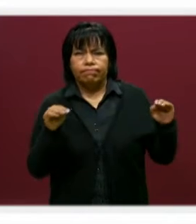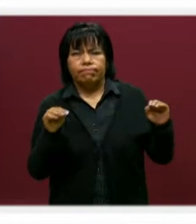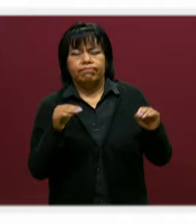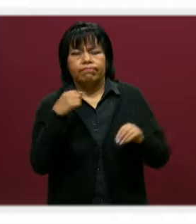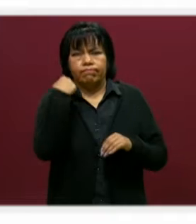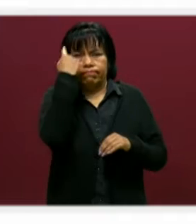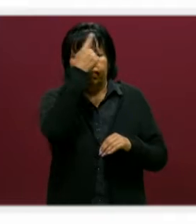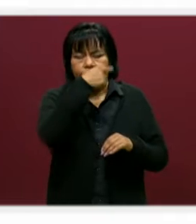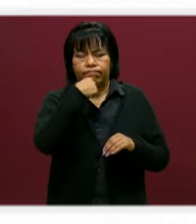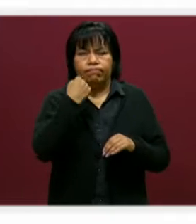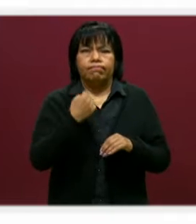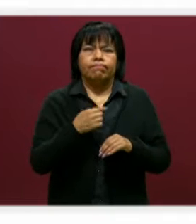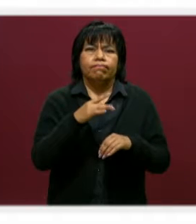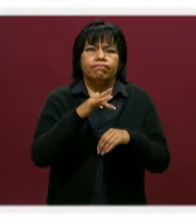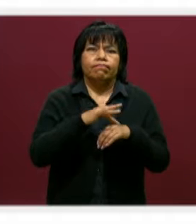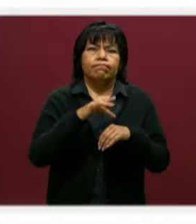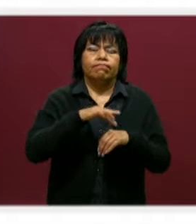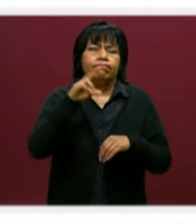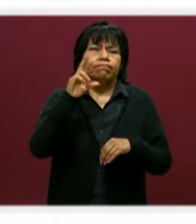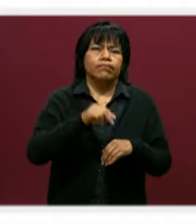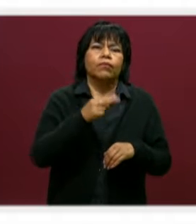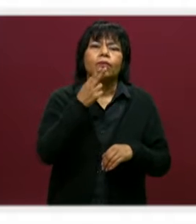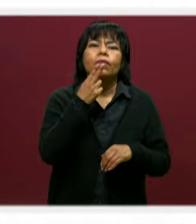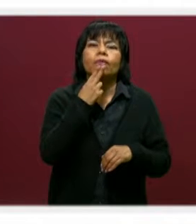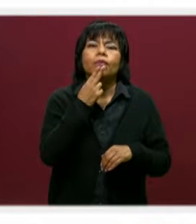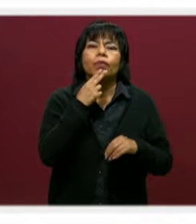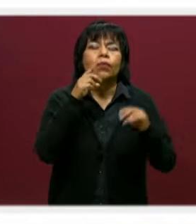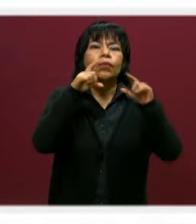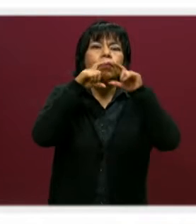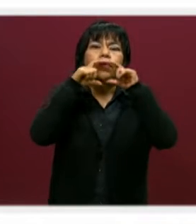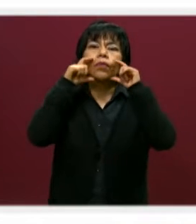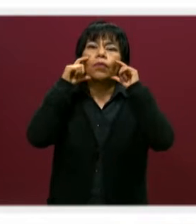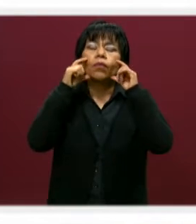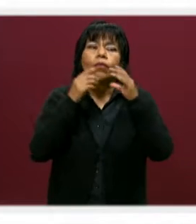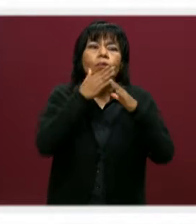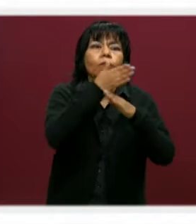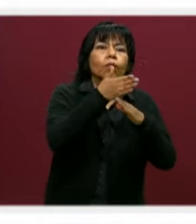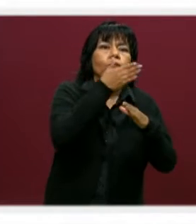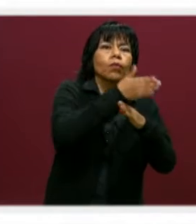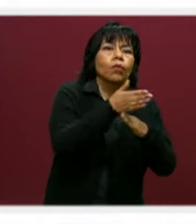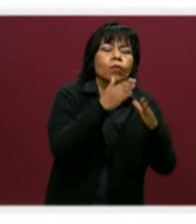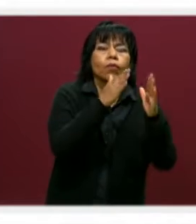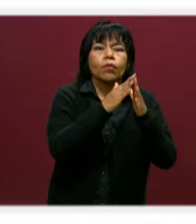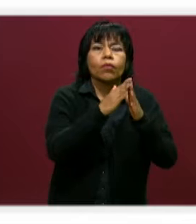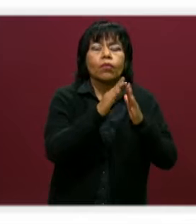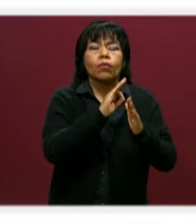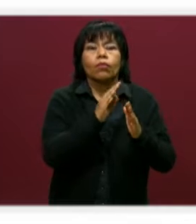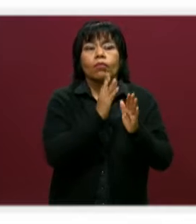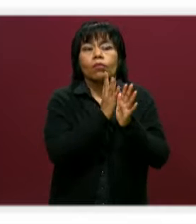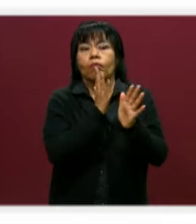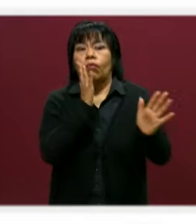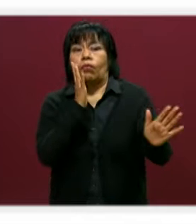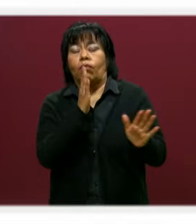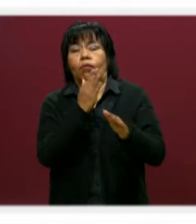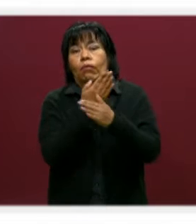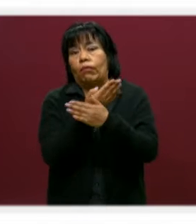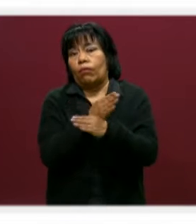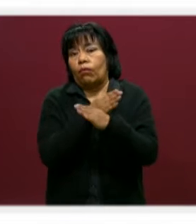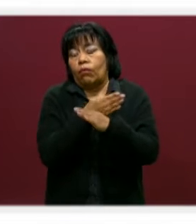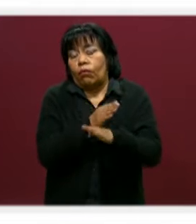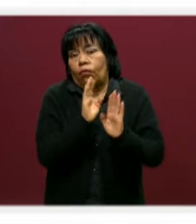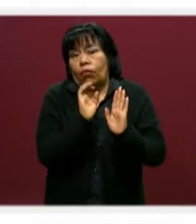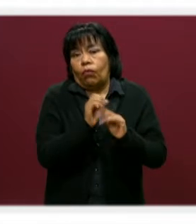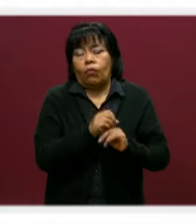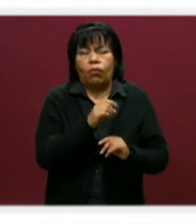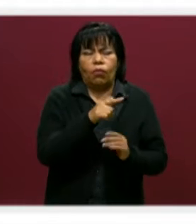la cara y, por supuesto, el uso del cubrebocas cada vez que vayamos a salir de casa. Si vamos a hacer alguna fila en algún centro bancario, en